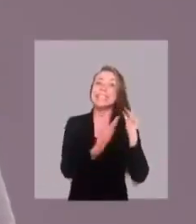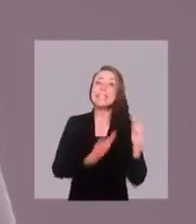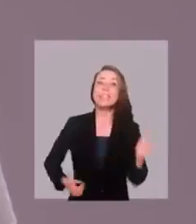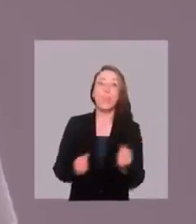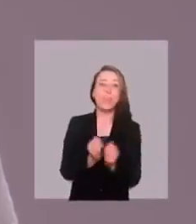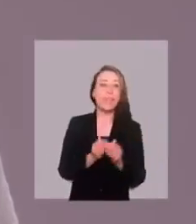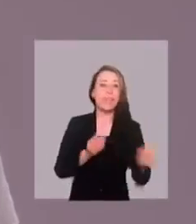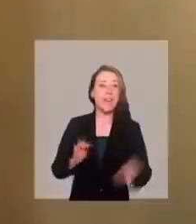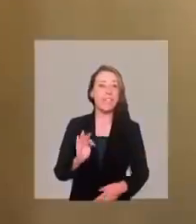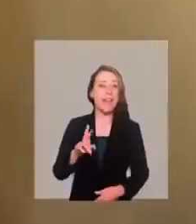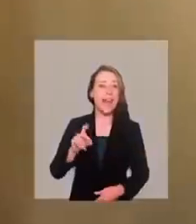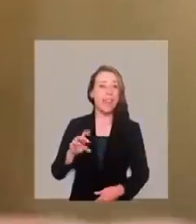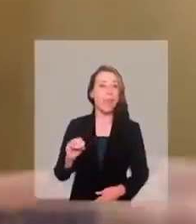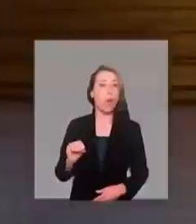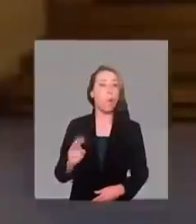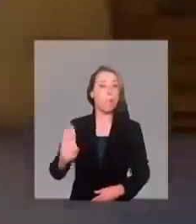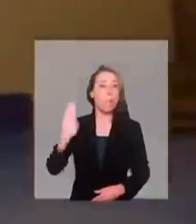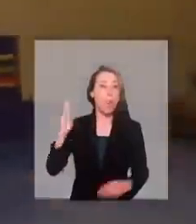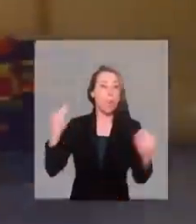presidenta de la Junta de Vecinos.